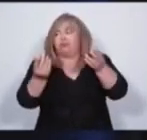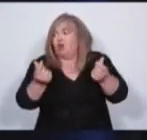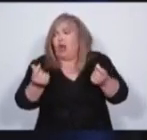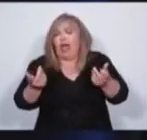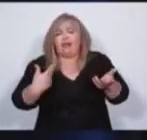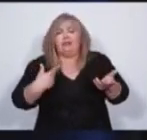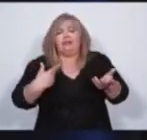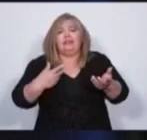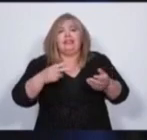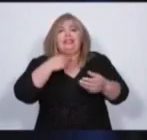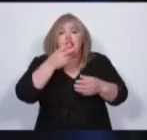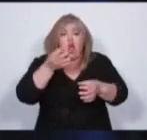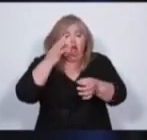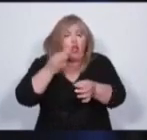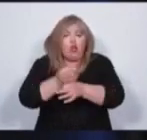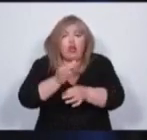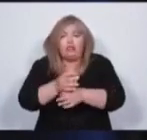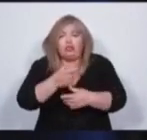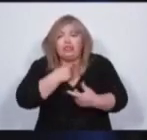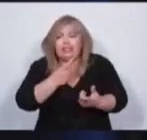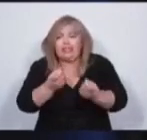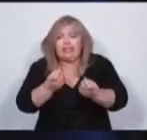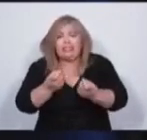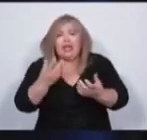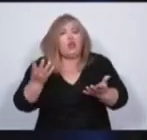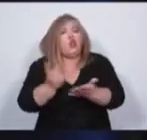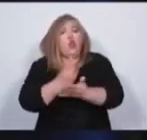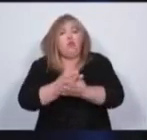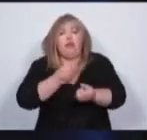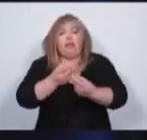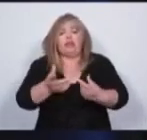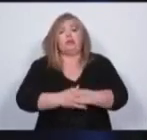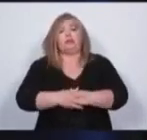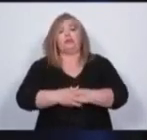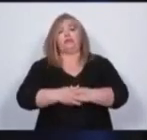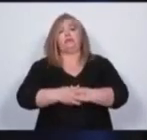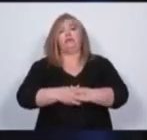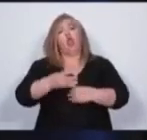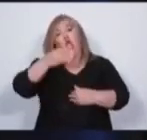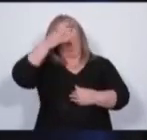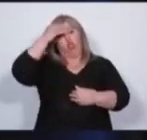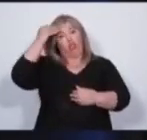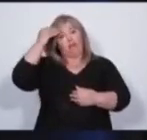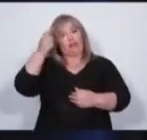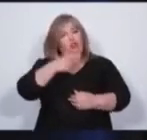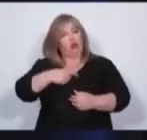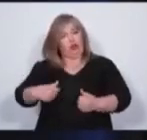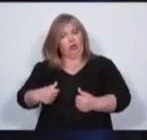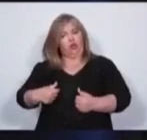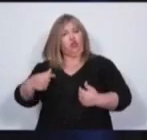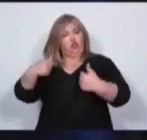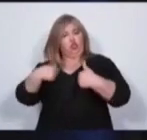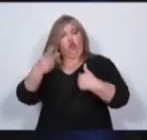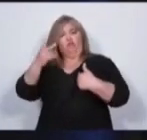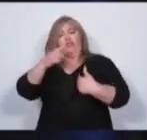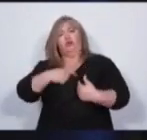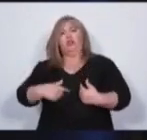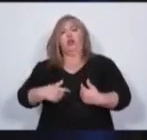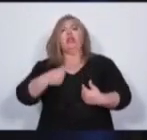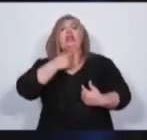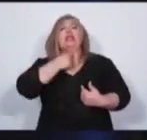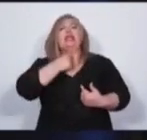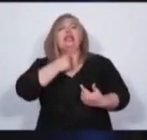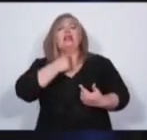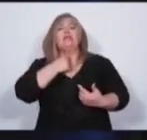Como vicegobernador y Omar de Marchi, como gobernador, estamos decididos a sanar, a curar las heridas que los